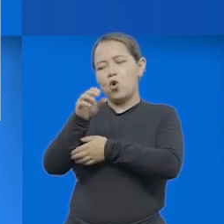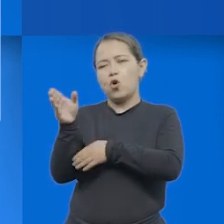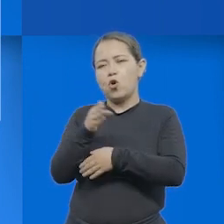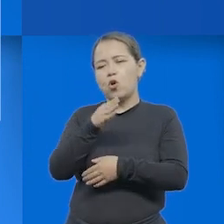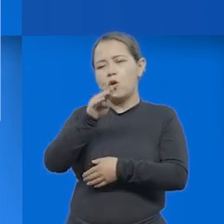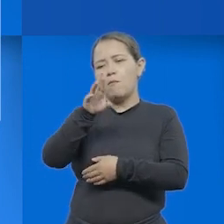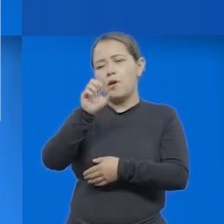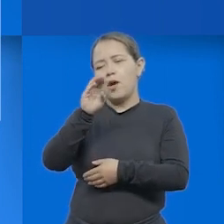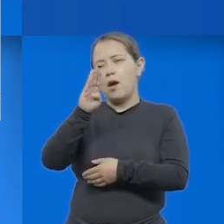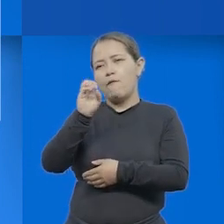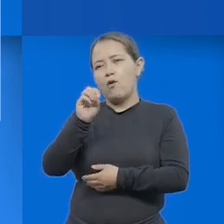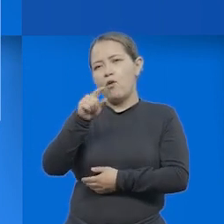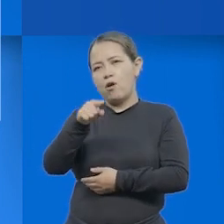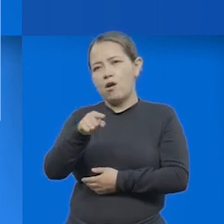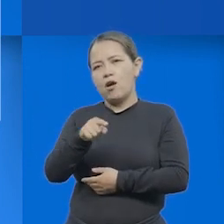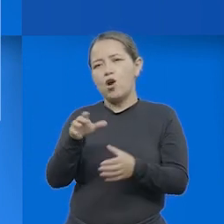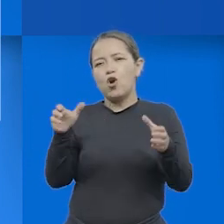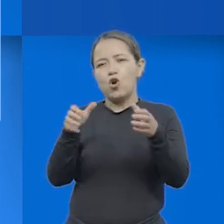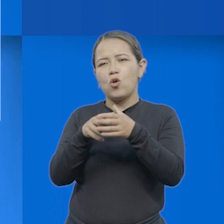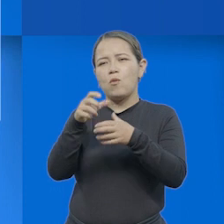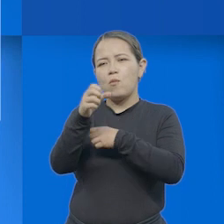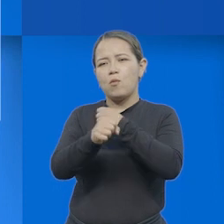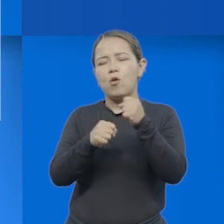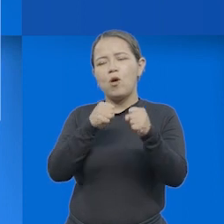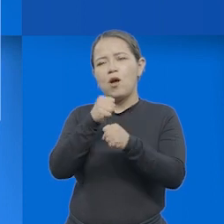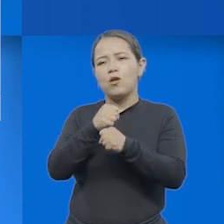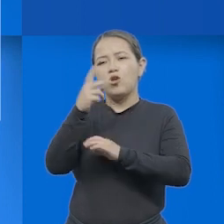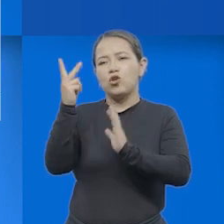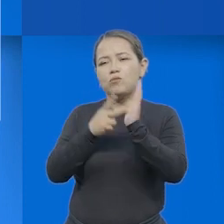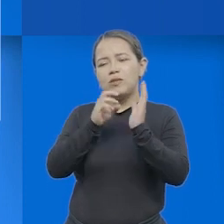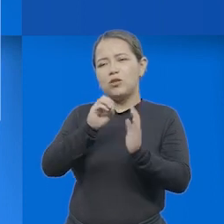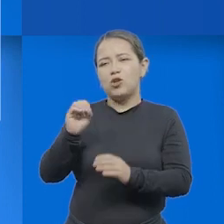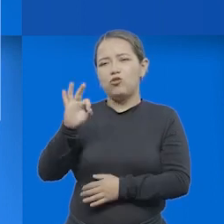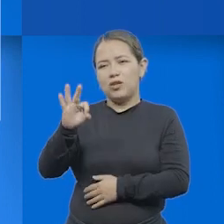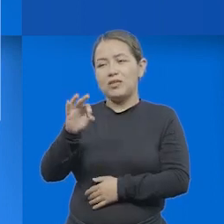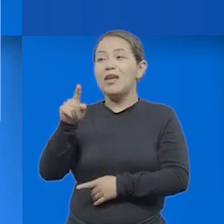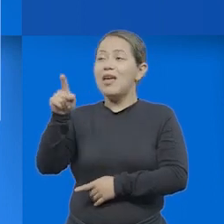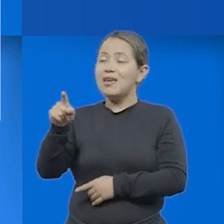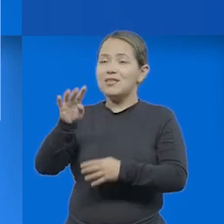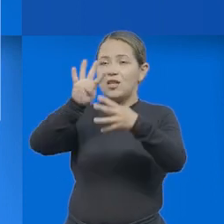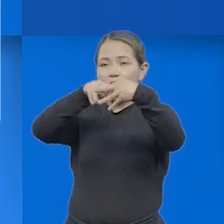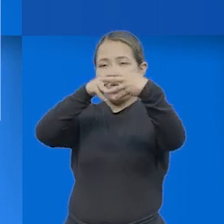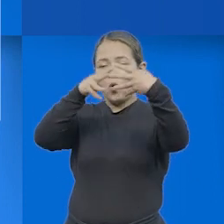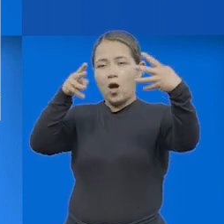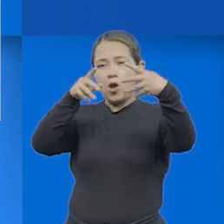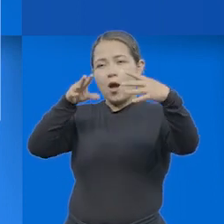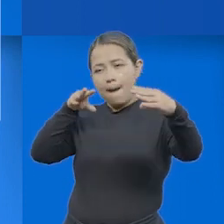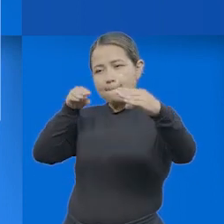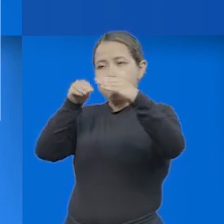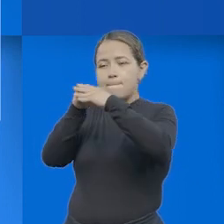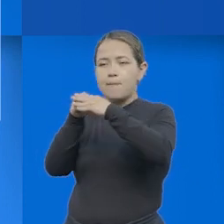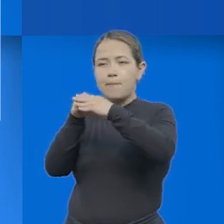Ramírez Bravo del grupo Didactex en el 2003. Este cuadro tuvo una adaptación que se quisieron los